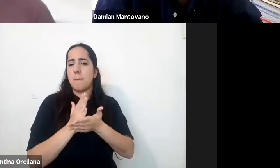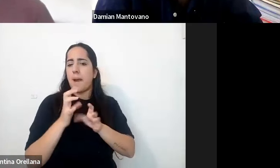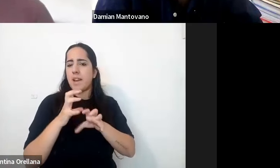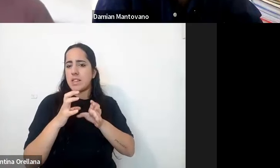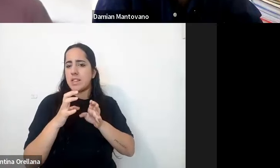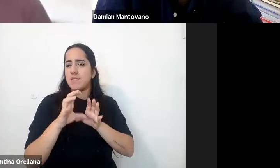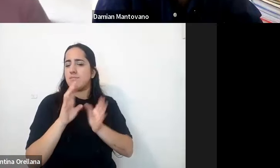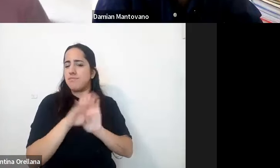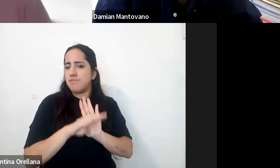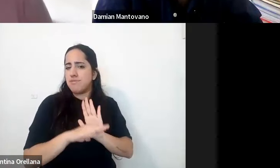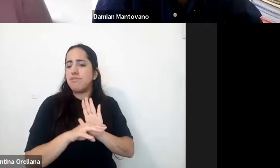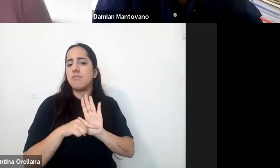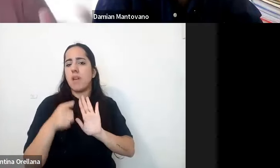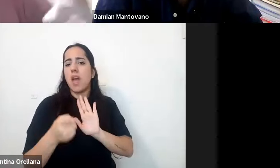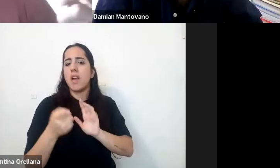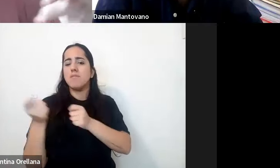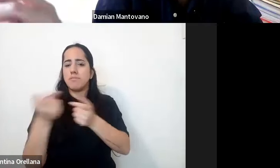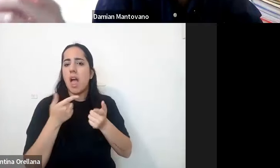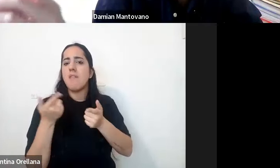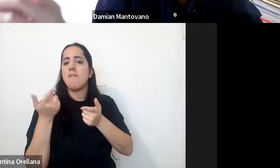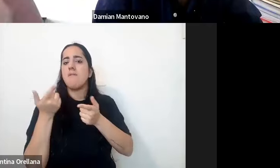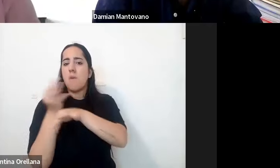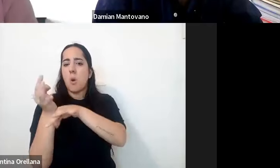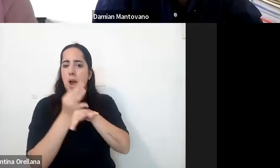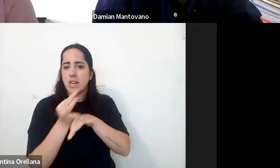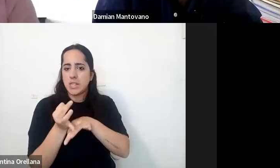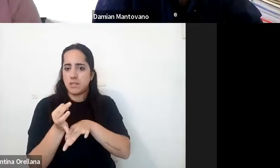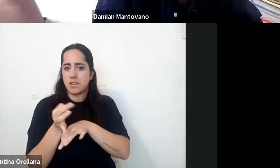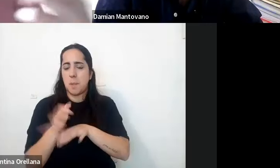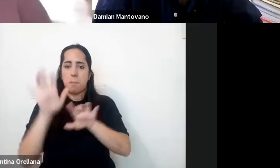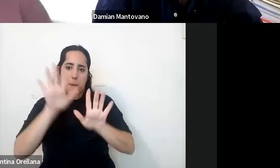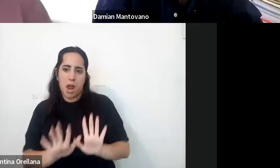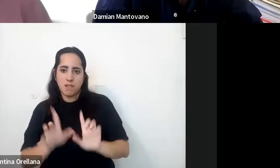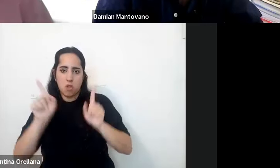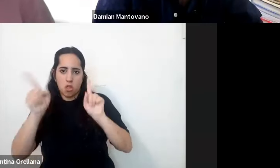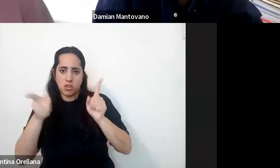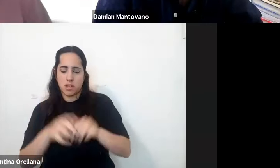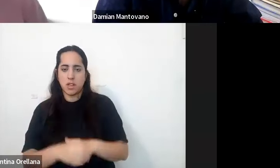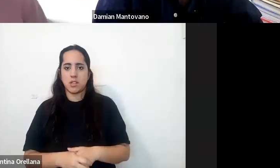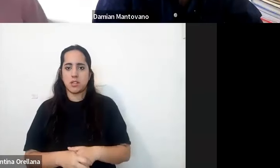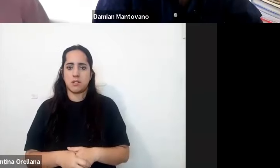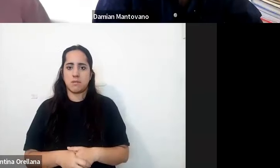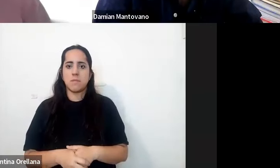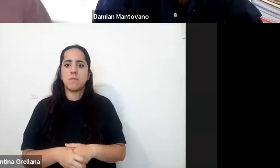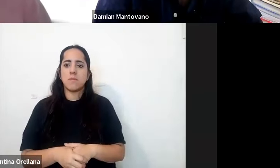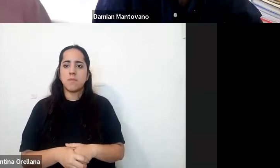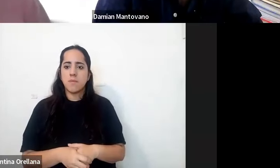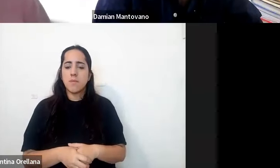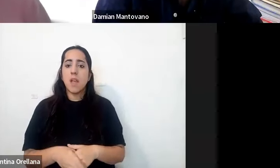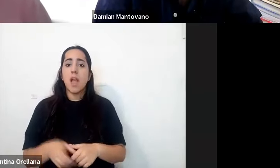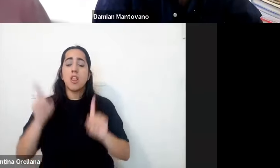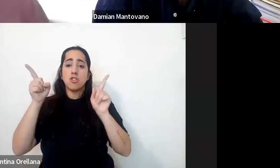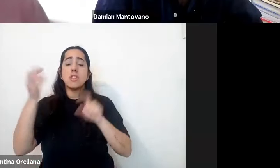que les va a permitir formarse puede estar reservado a los docentes